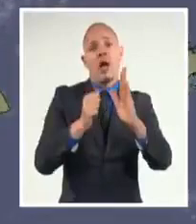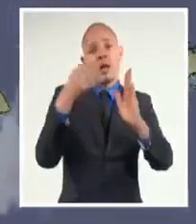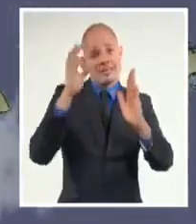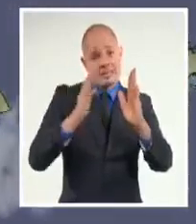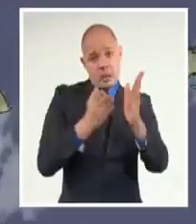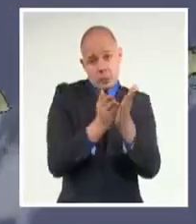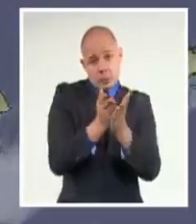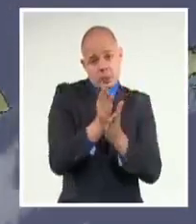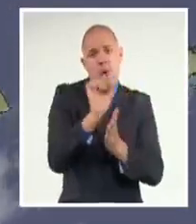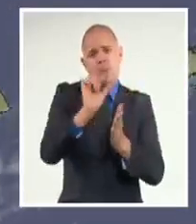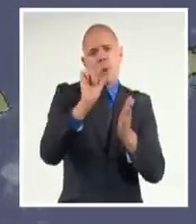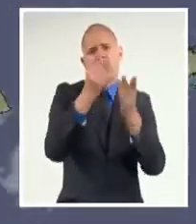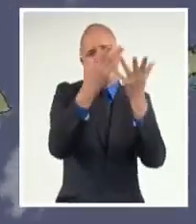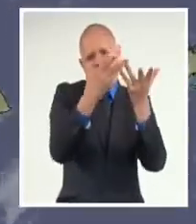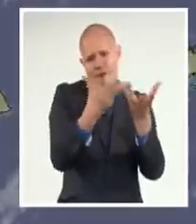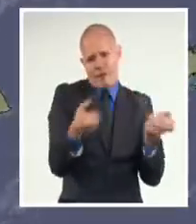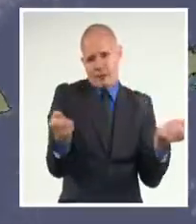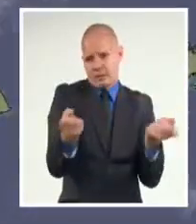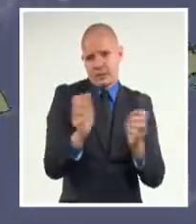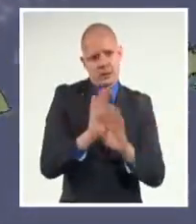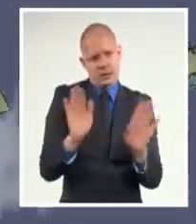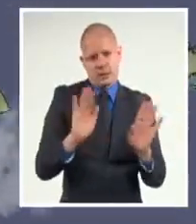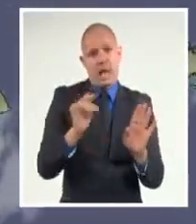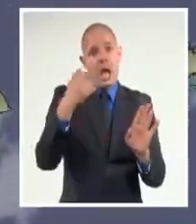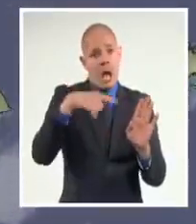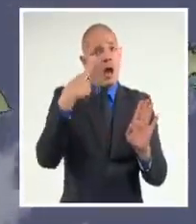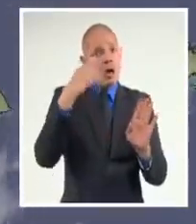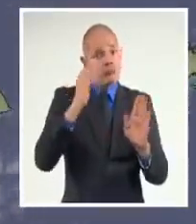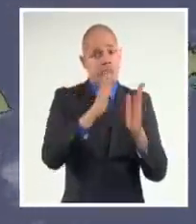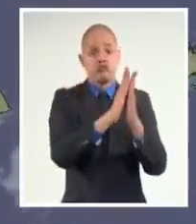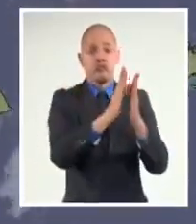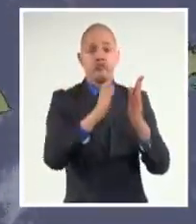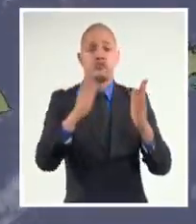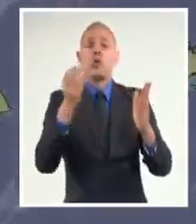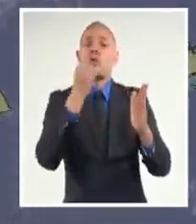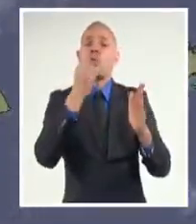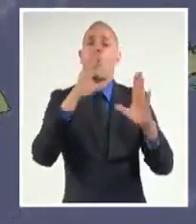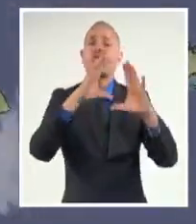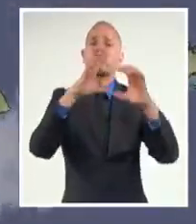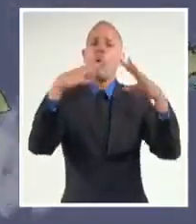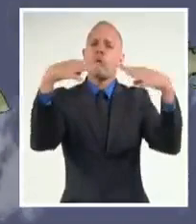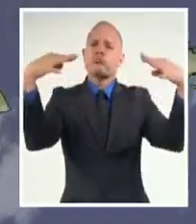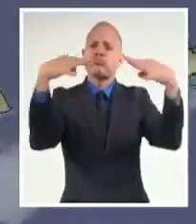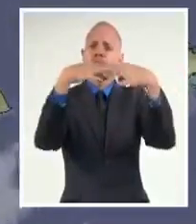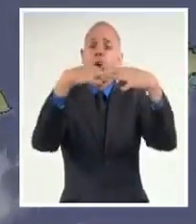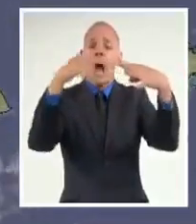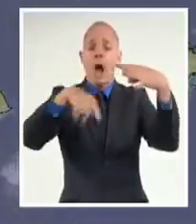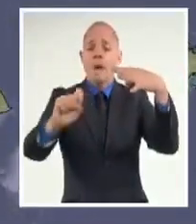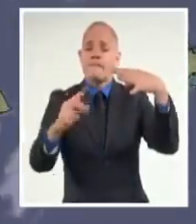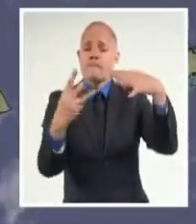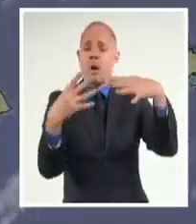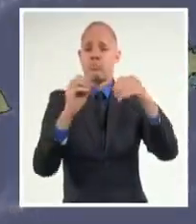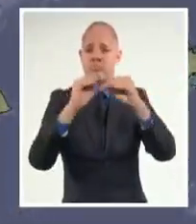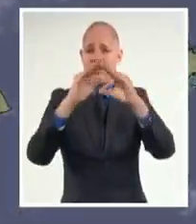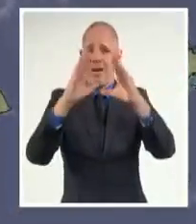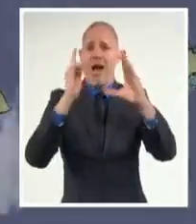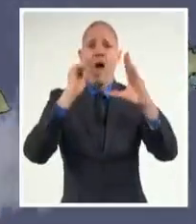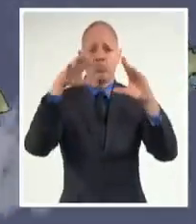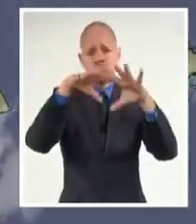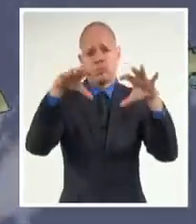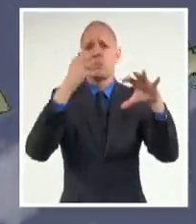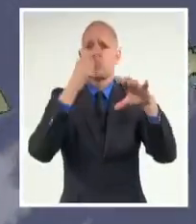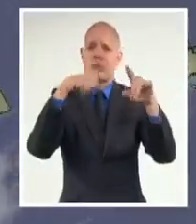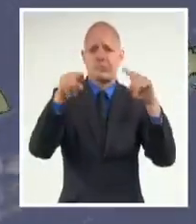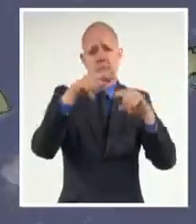debilitándose e incrementará los nublados y las lluvias hacia zonas de la costa norte oriental durante la madrugada y la mañana. Y después se